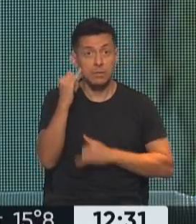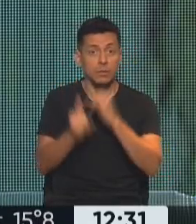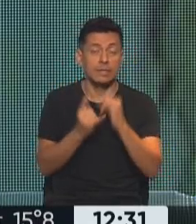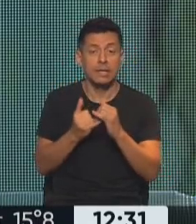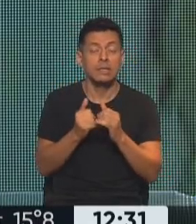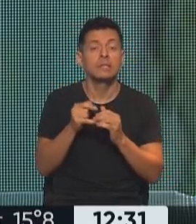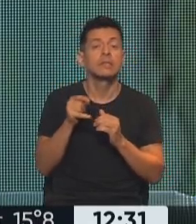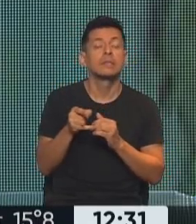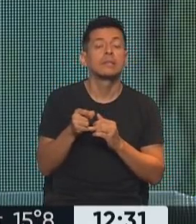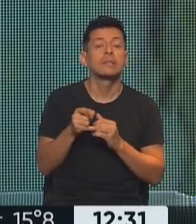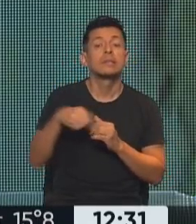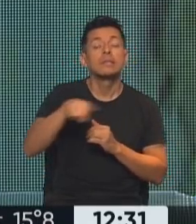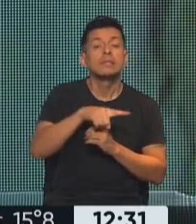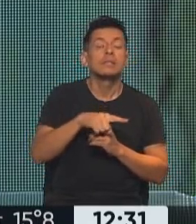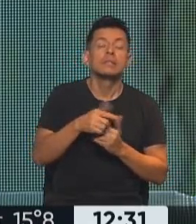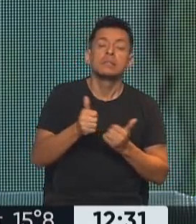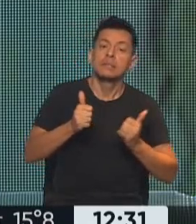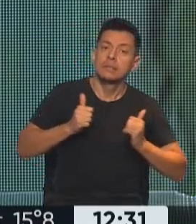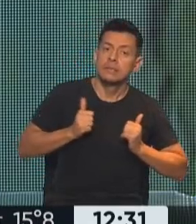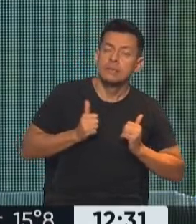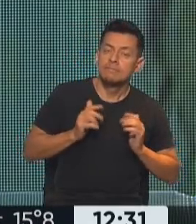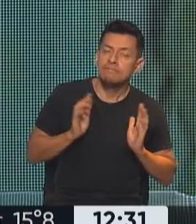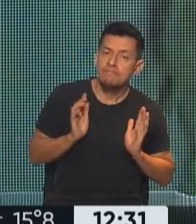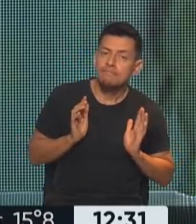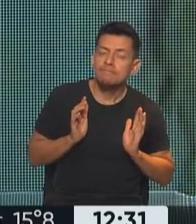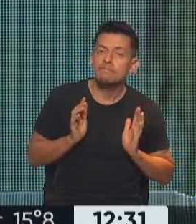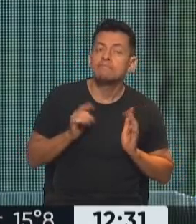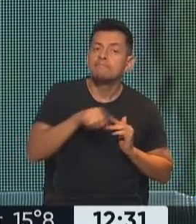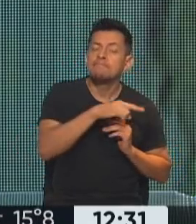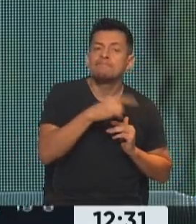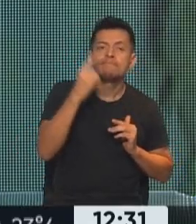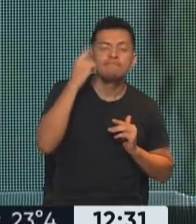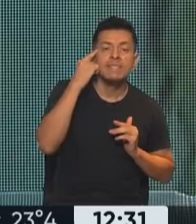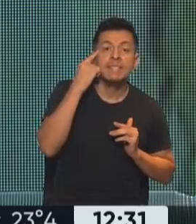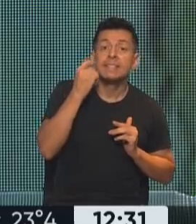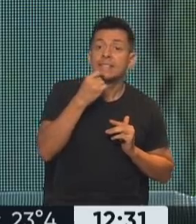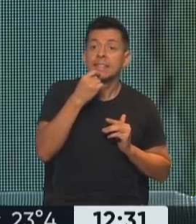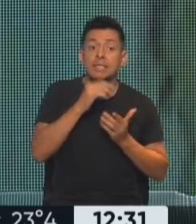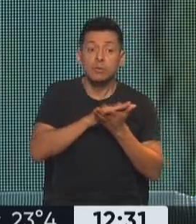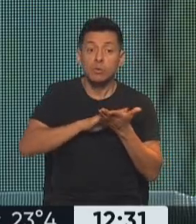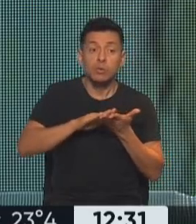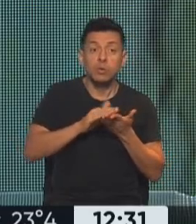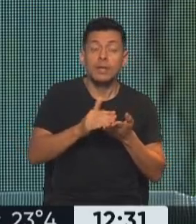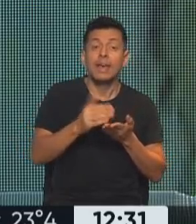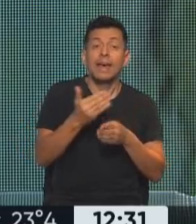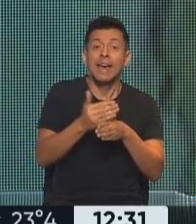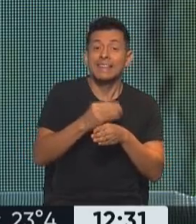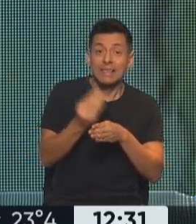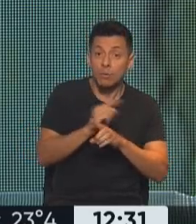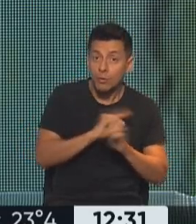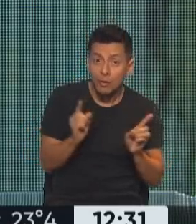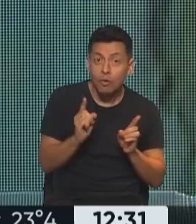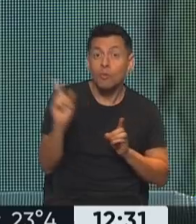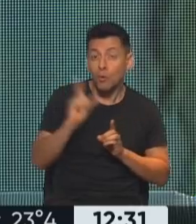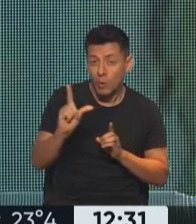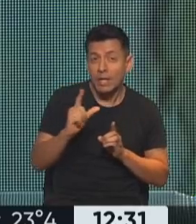tenían la expectativa o por lo menos la previsión de que si no, se resolvía durante el fin de semana, a partir del lunes, inclusive podía